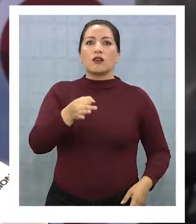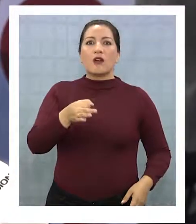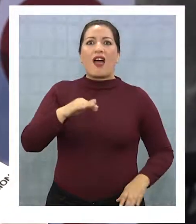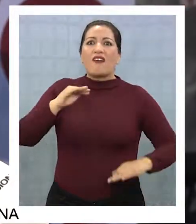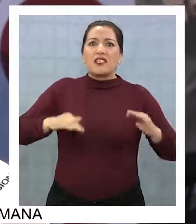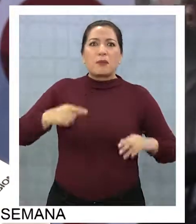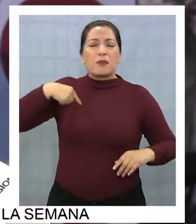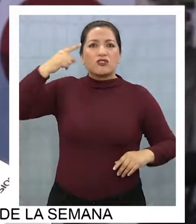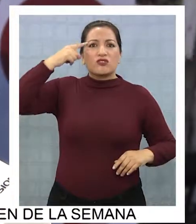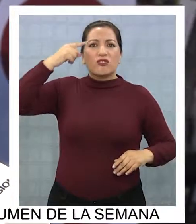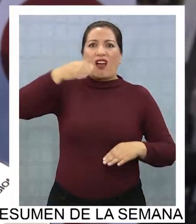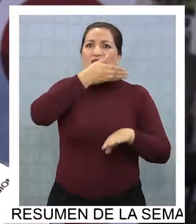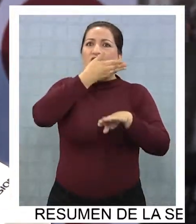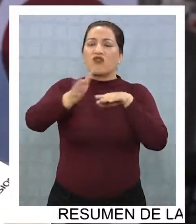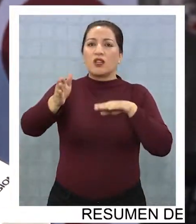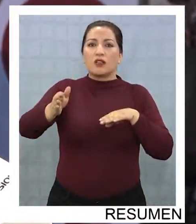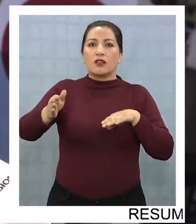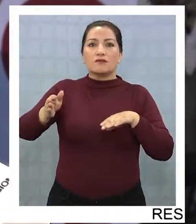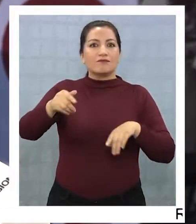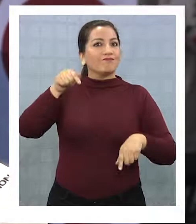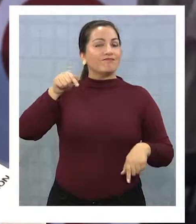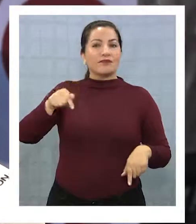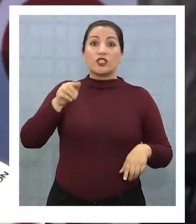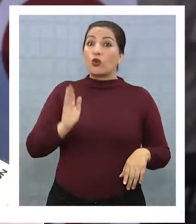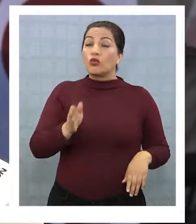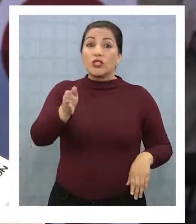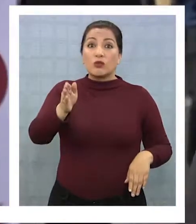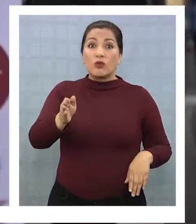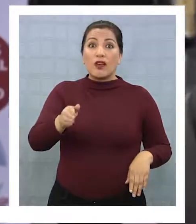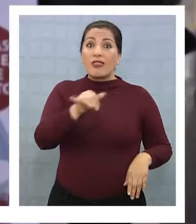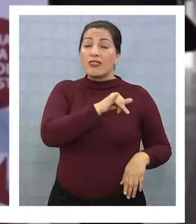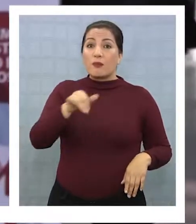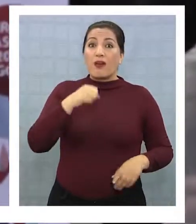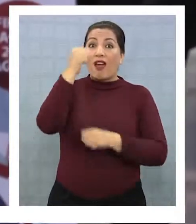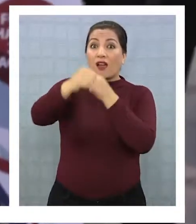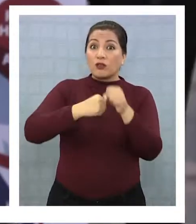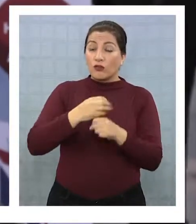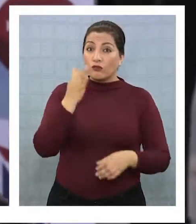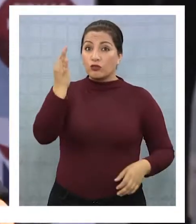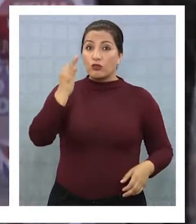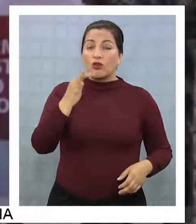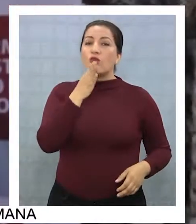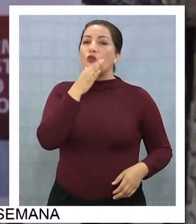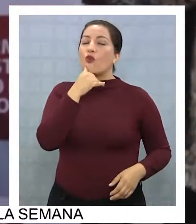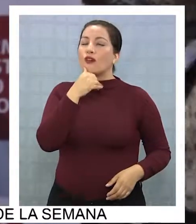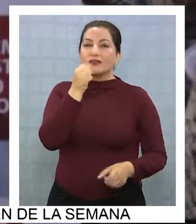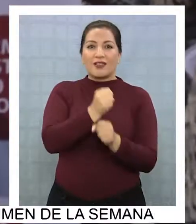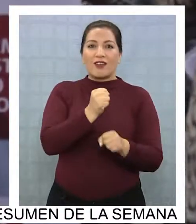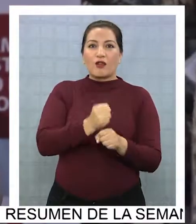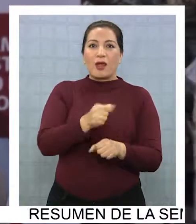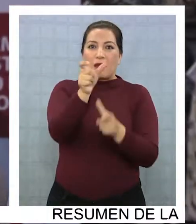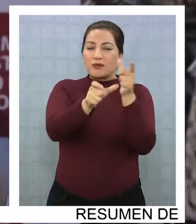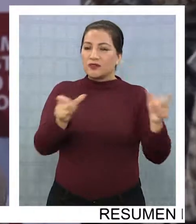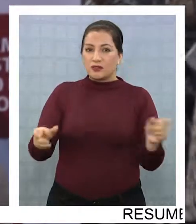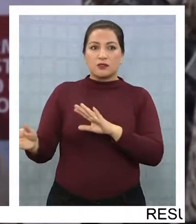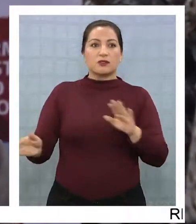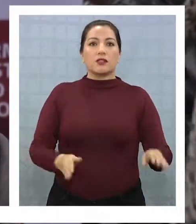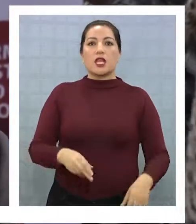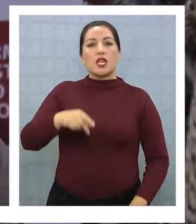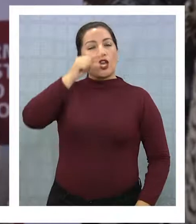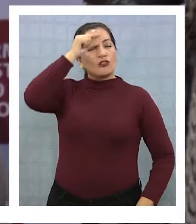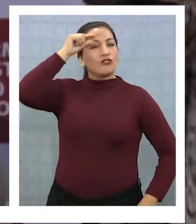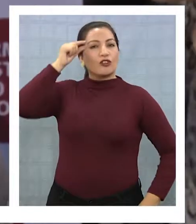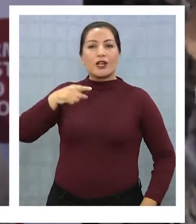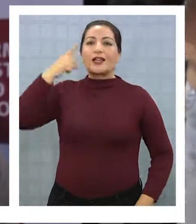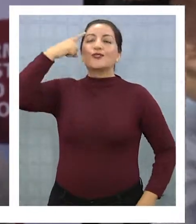porque en un par de años, si esto sigue igual, no va haber trabajo para nadie. Un Jorge Soria que tras décadas en política sueña con